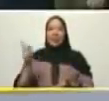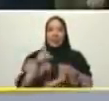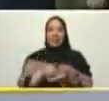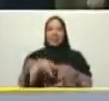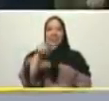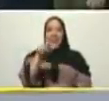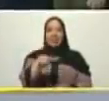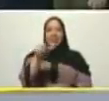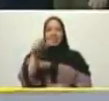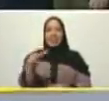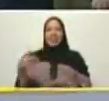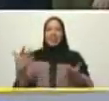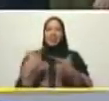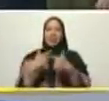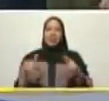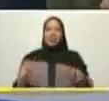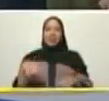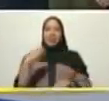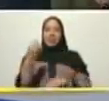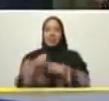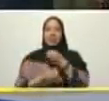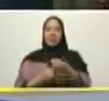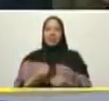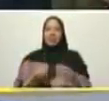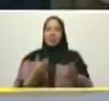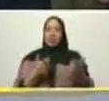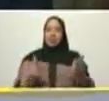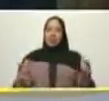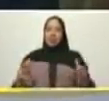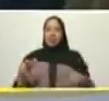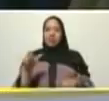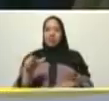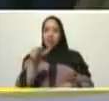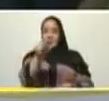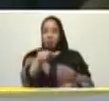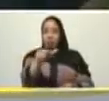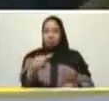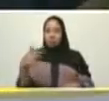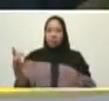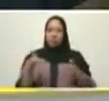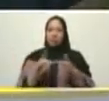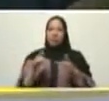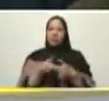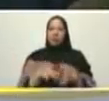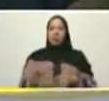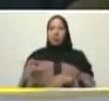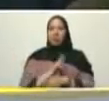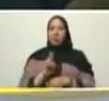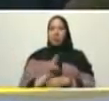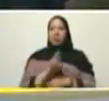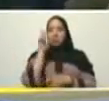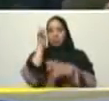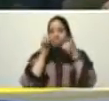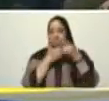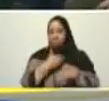hacerlo conversadito como usted dice mi comandante vamos a sentarnos aquí porque vamos a entregar la llave adelante mi comandante